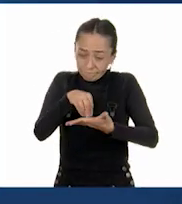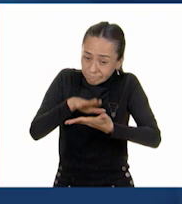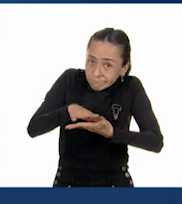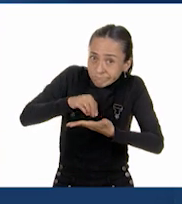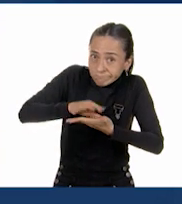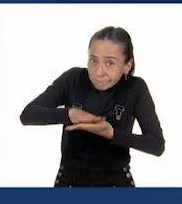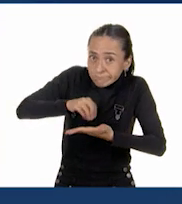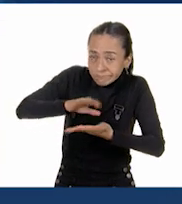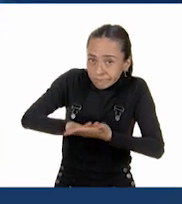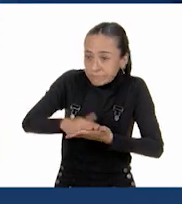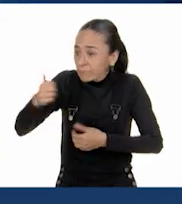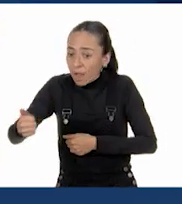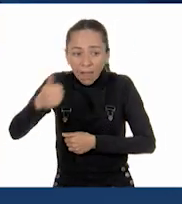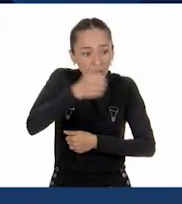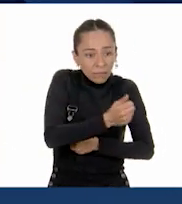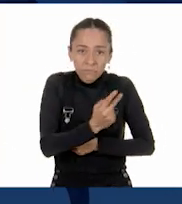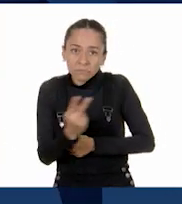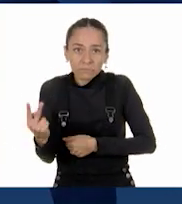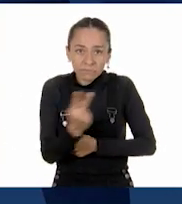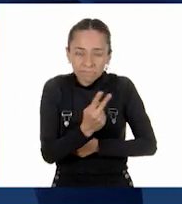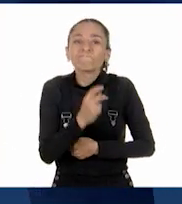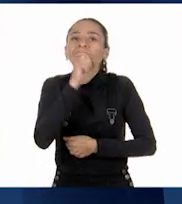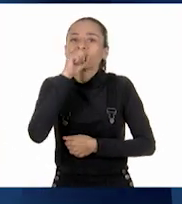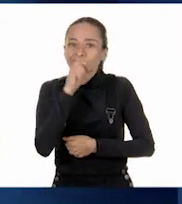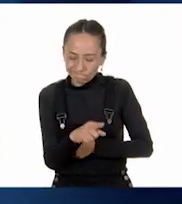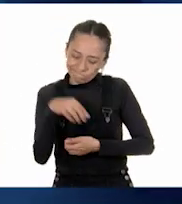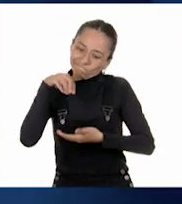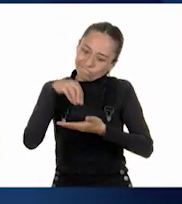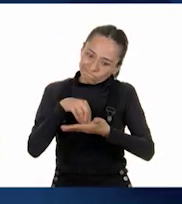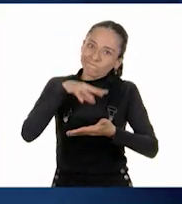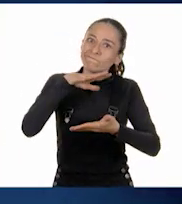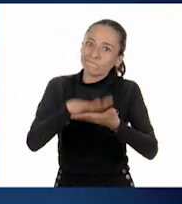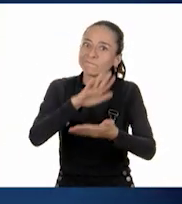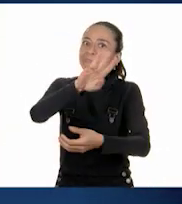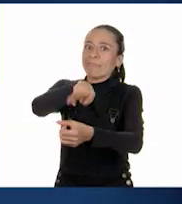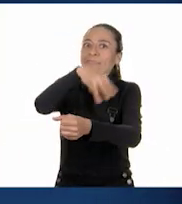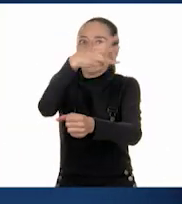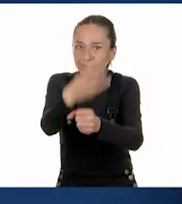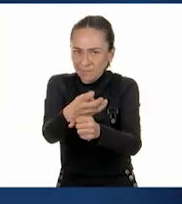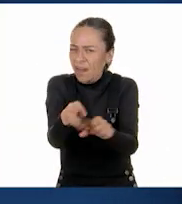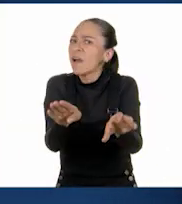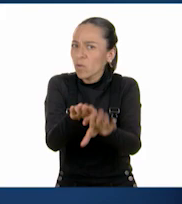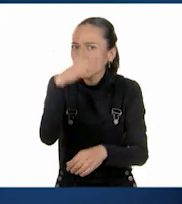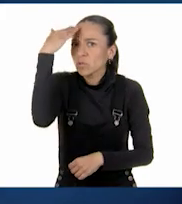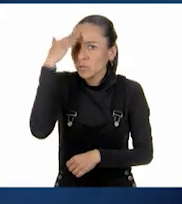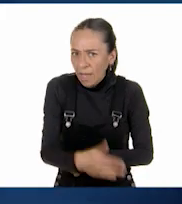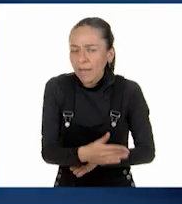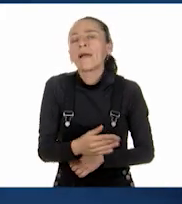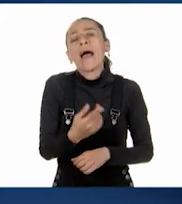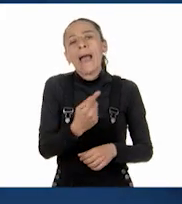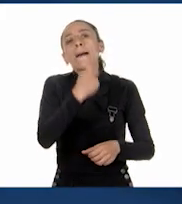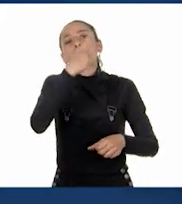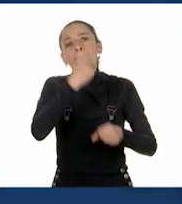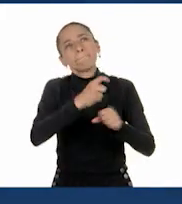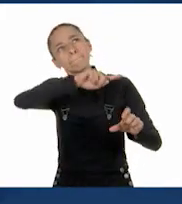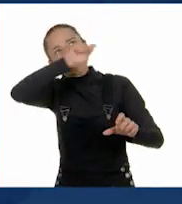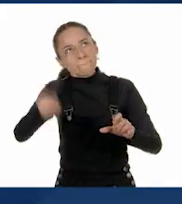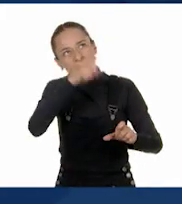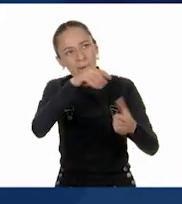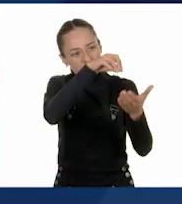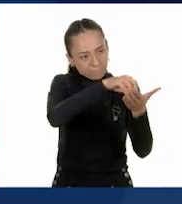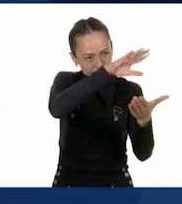una tercera fracción. Esta se debe encontrar entre las dos fracciones que salieron en la ruleta.